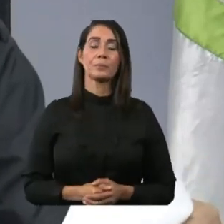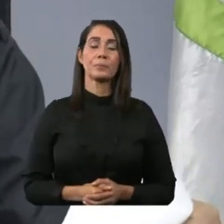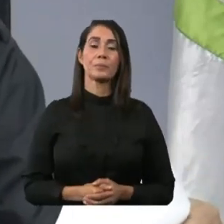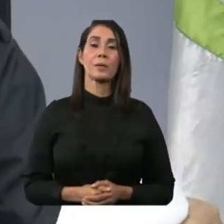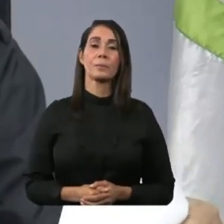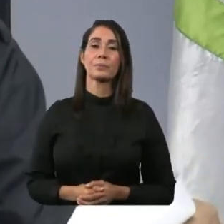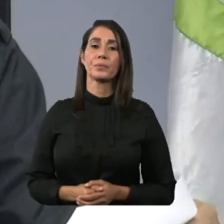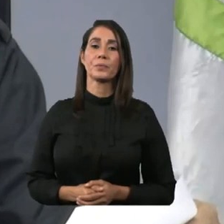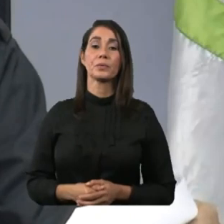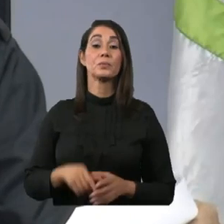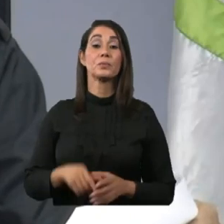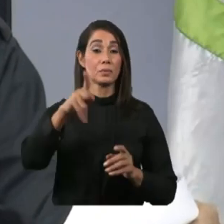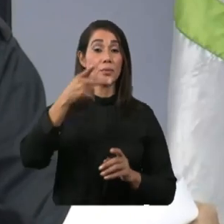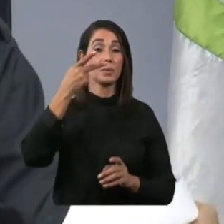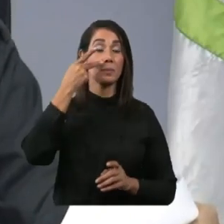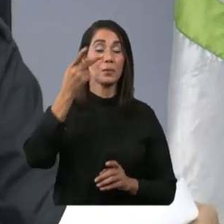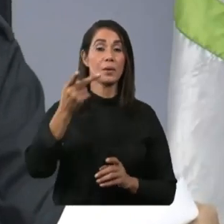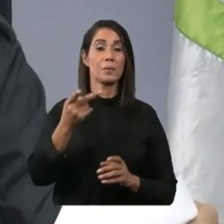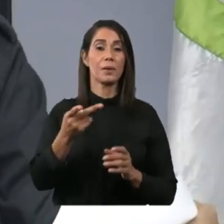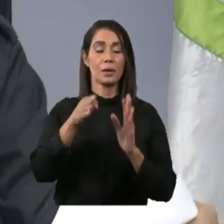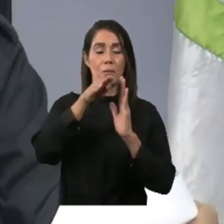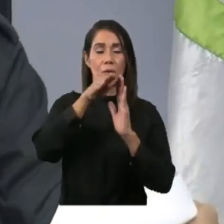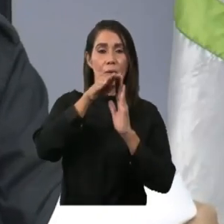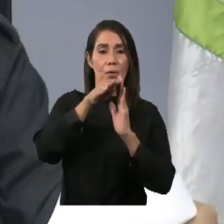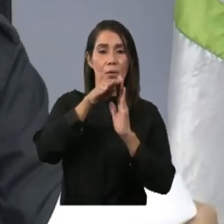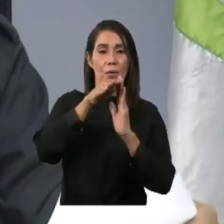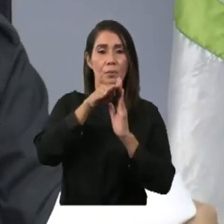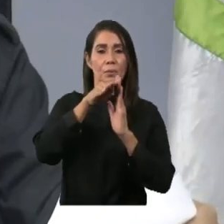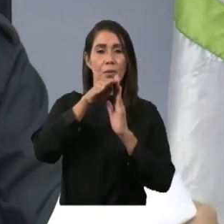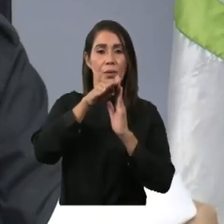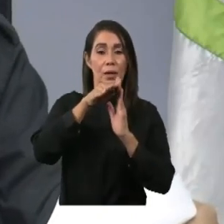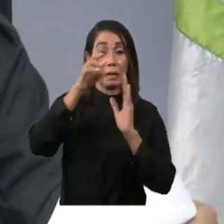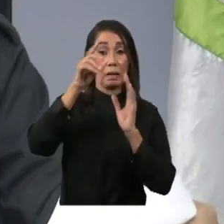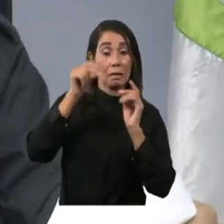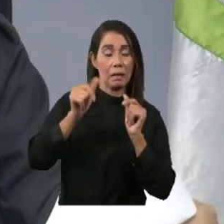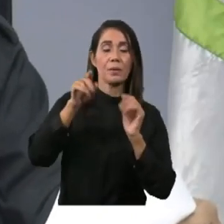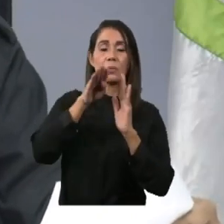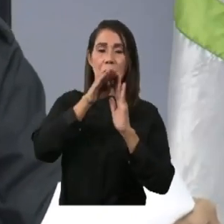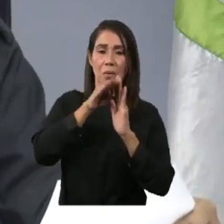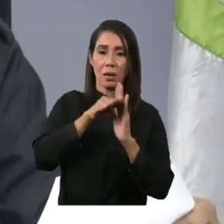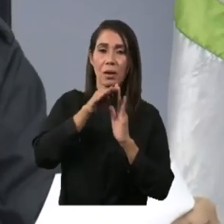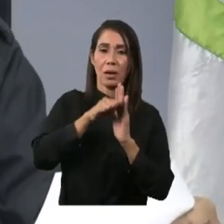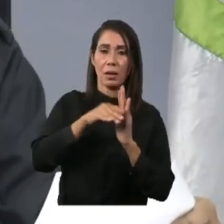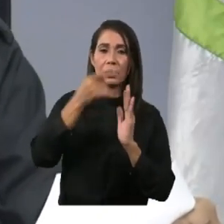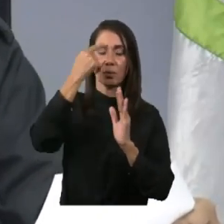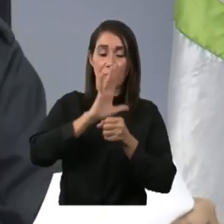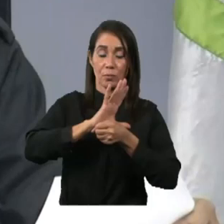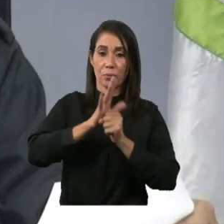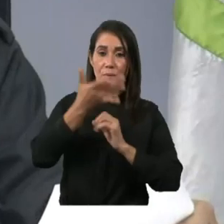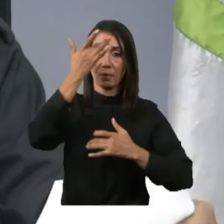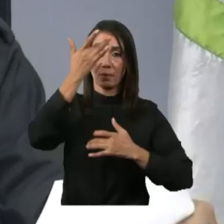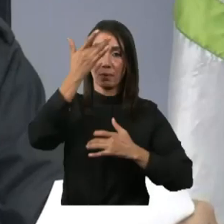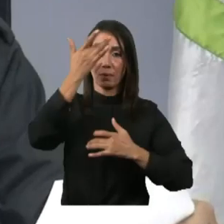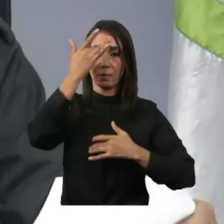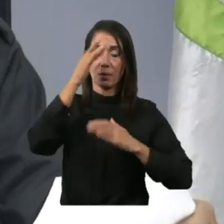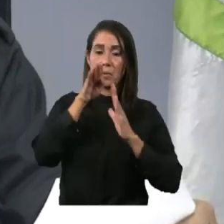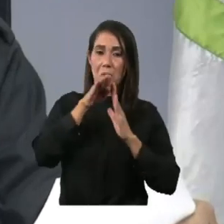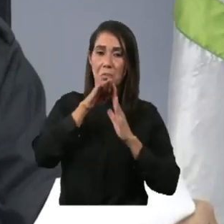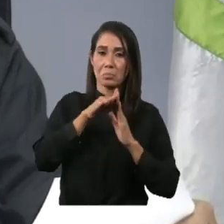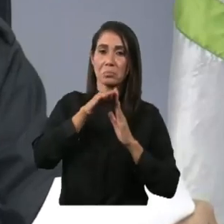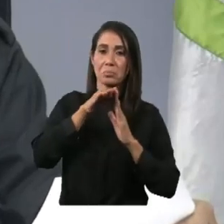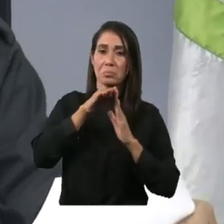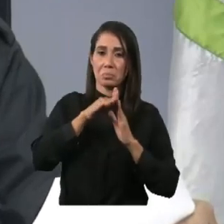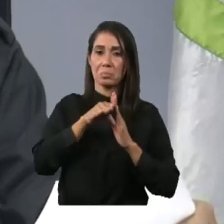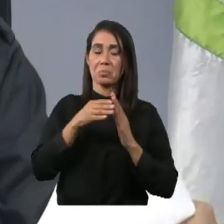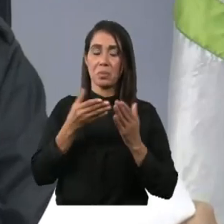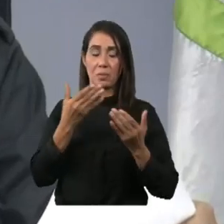ido descendiendo lento pero progresivamente la incidencia en la provincia a como la